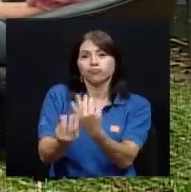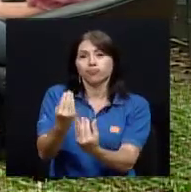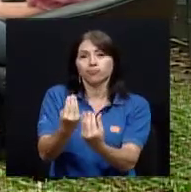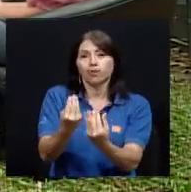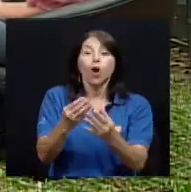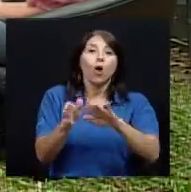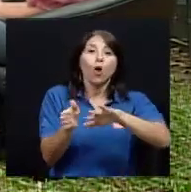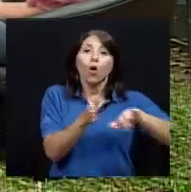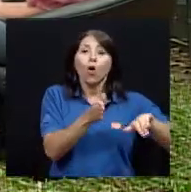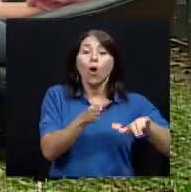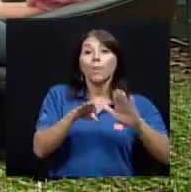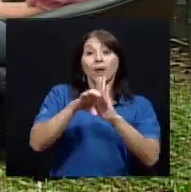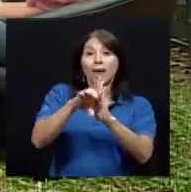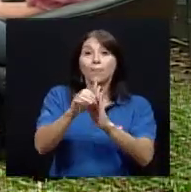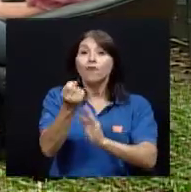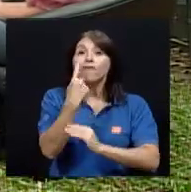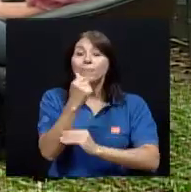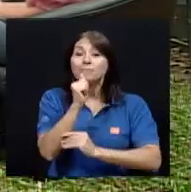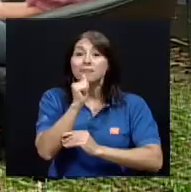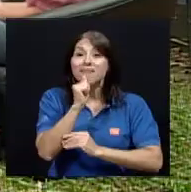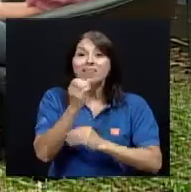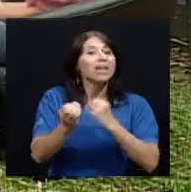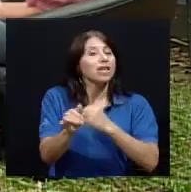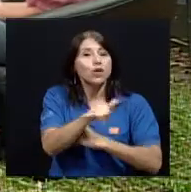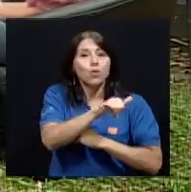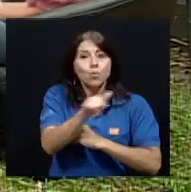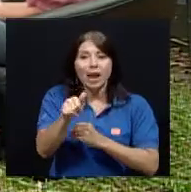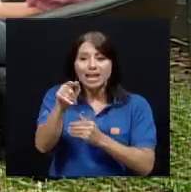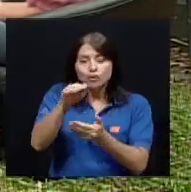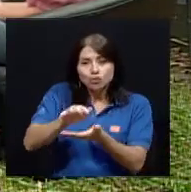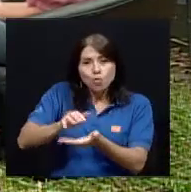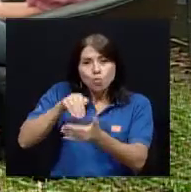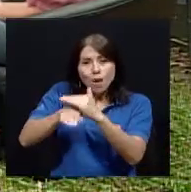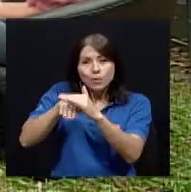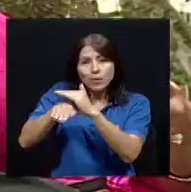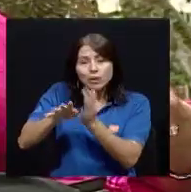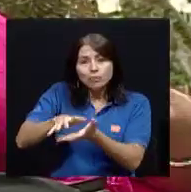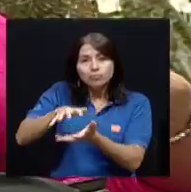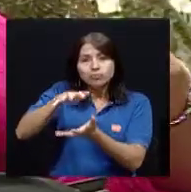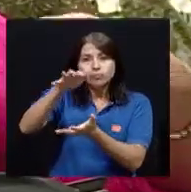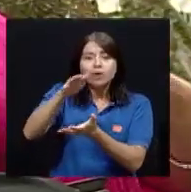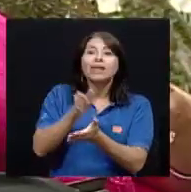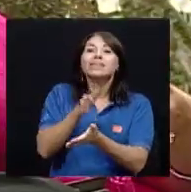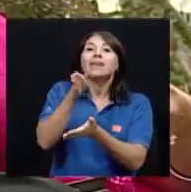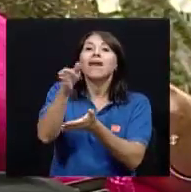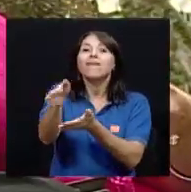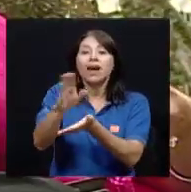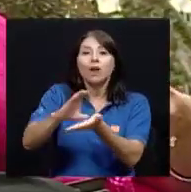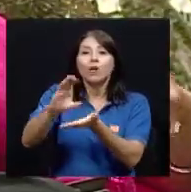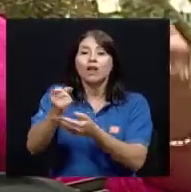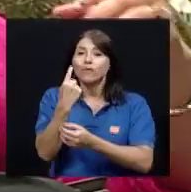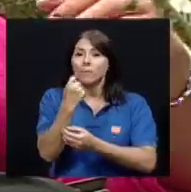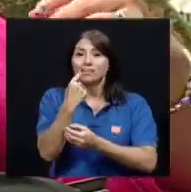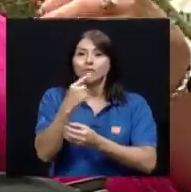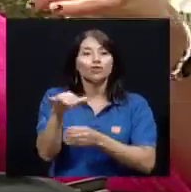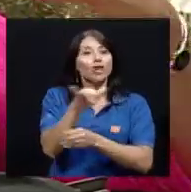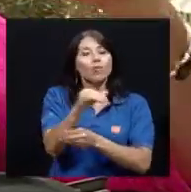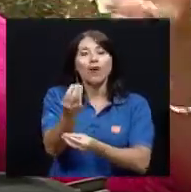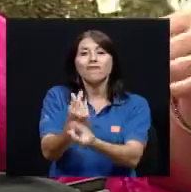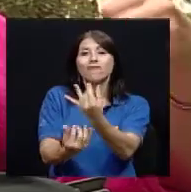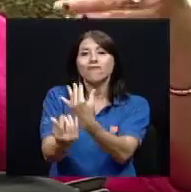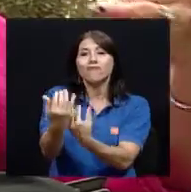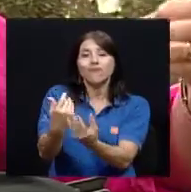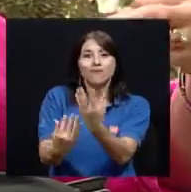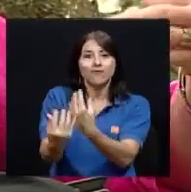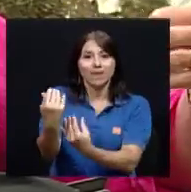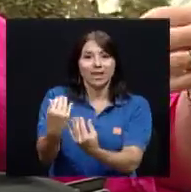farmacia de comunidad lo llevan al colegio de farmacéuticos y el colegio hace el mismo proceso de incineración existen diferentes formas de desecharlos puede ser que haya